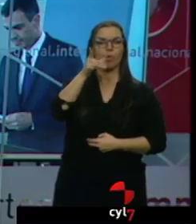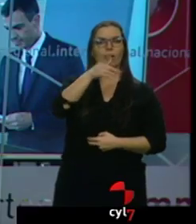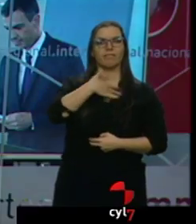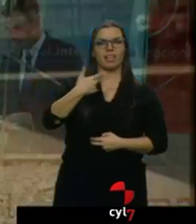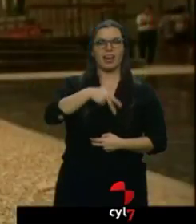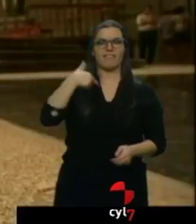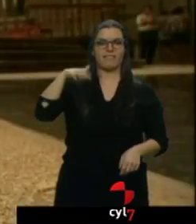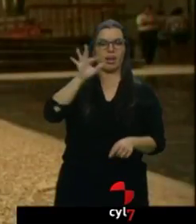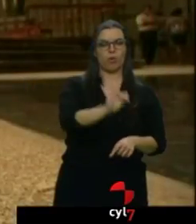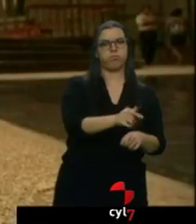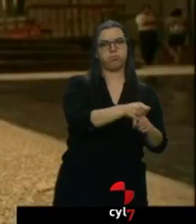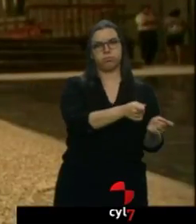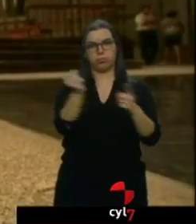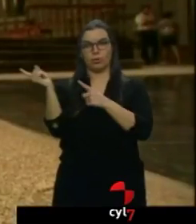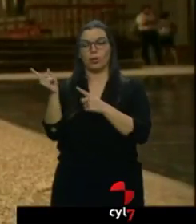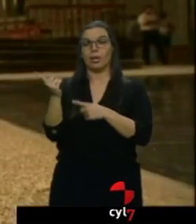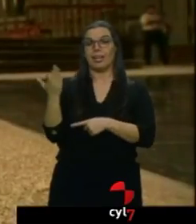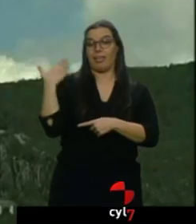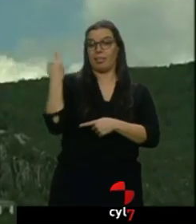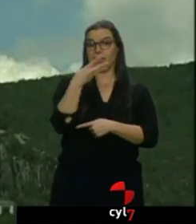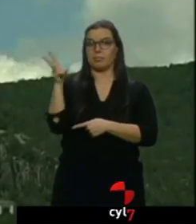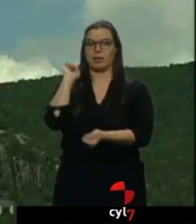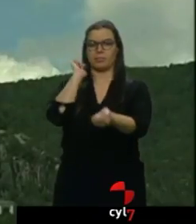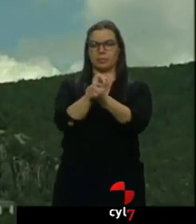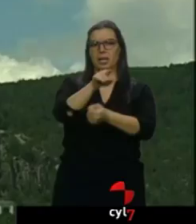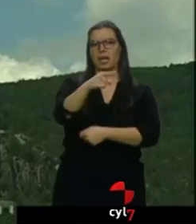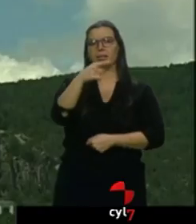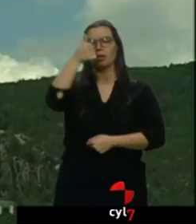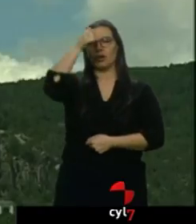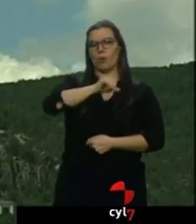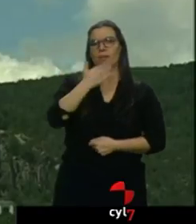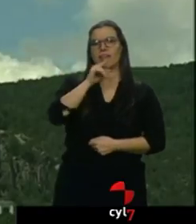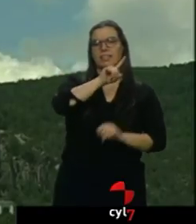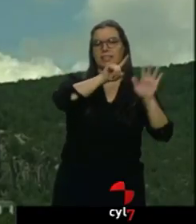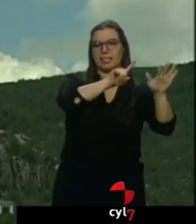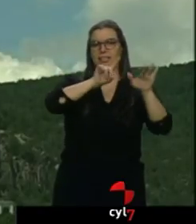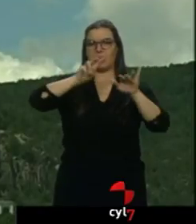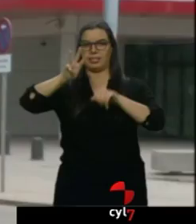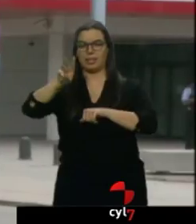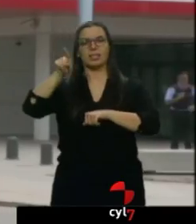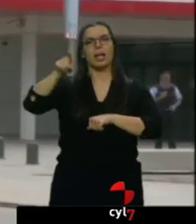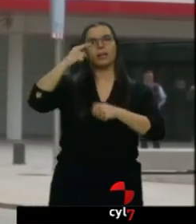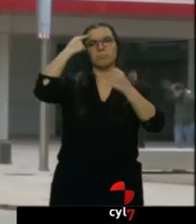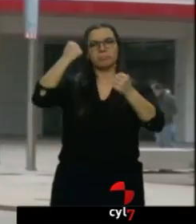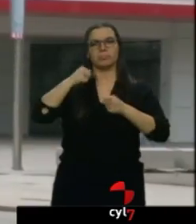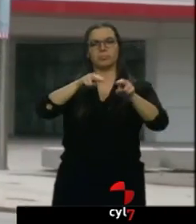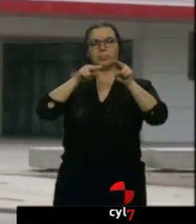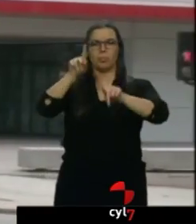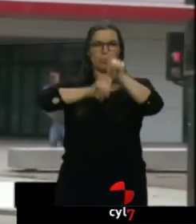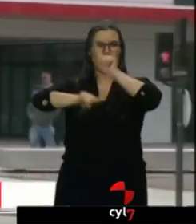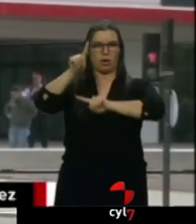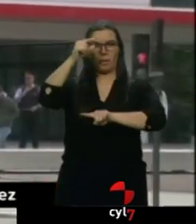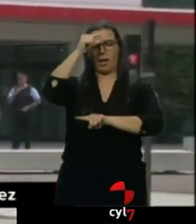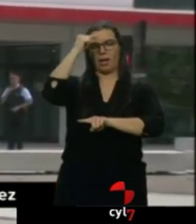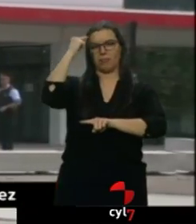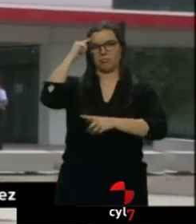La detención se produjo hace tres semanas. Se trata de un vigilante de 63 años, experto tirador, con un historial de problemas psicológicos detrás y